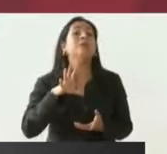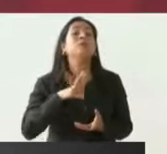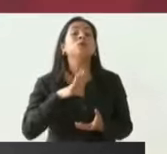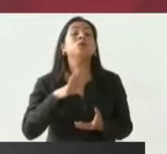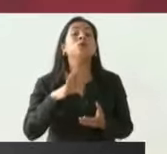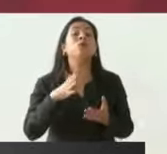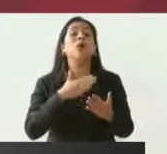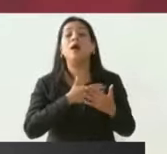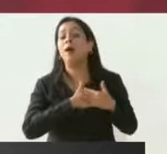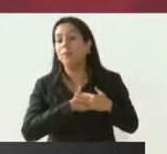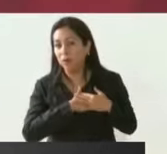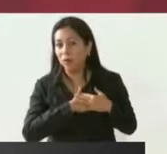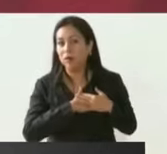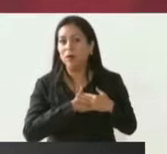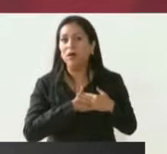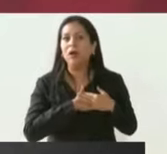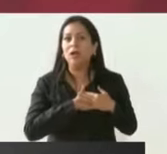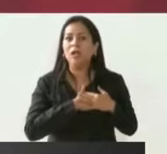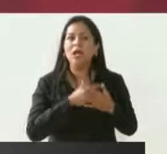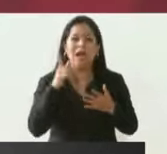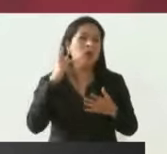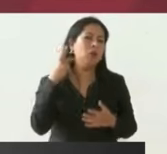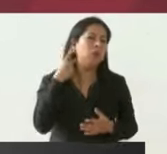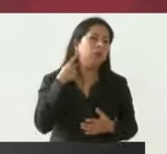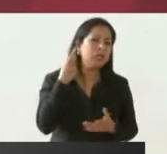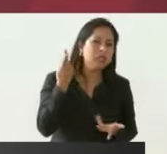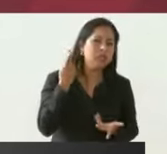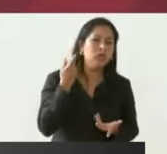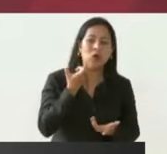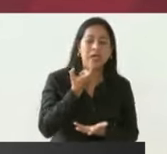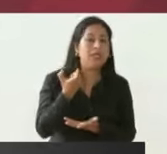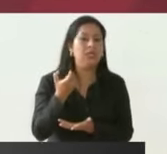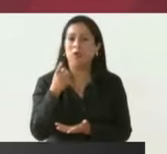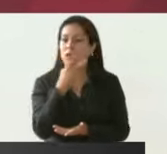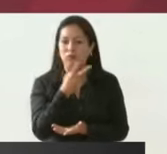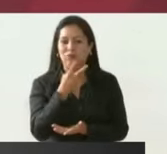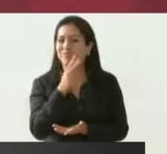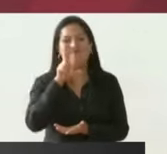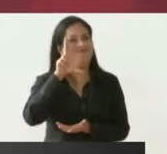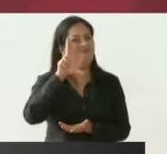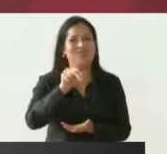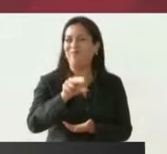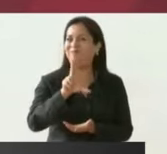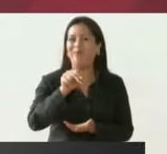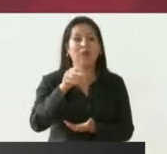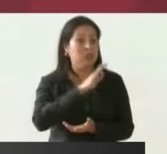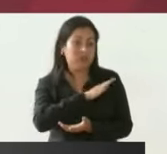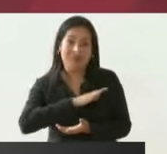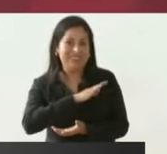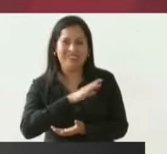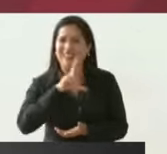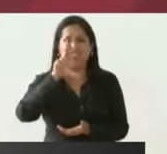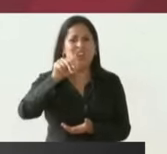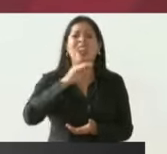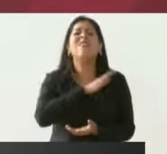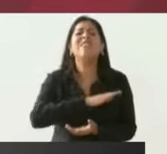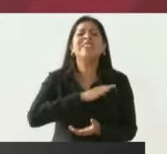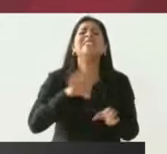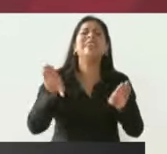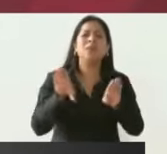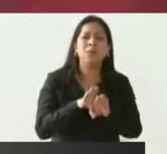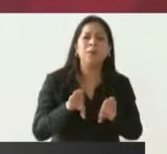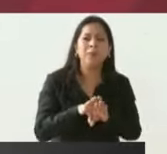apego ni al poder ni al dinero porque eso no es la felicidad la felicidad